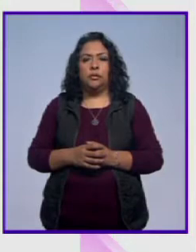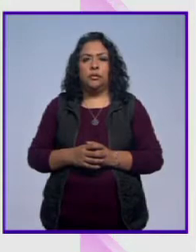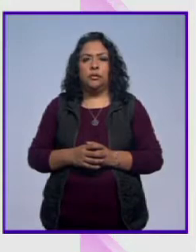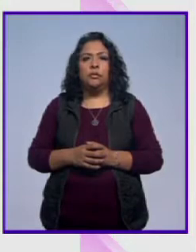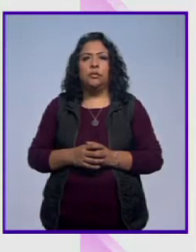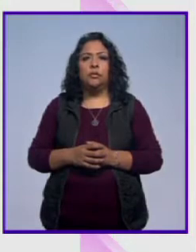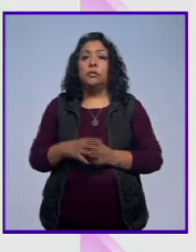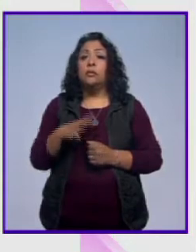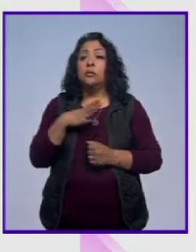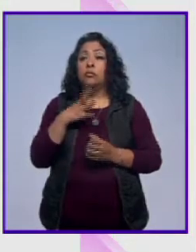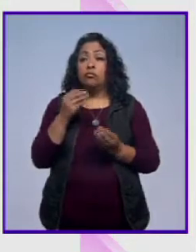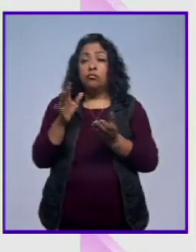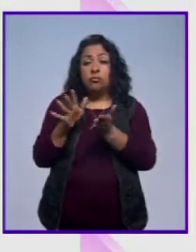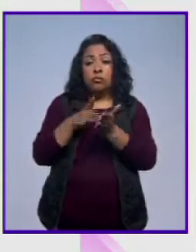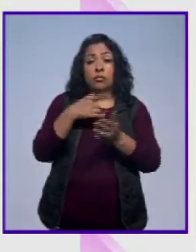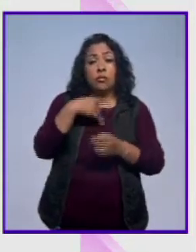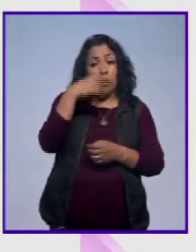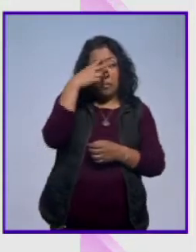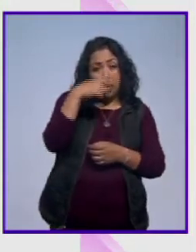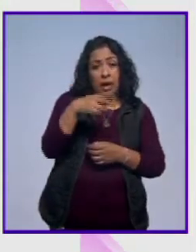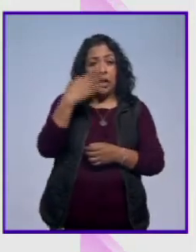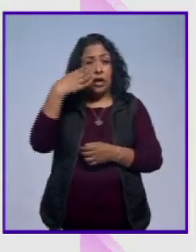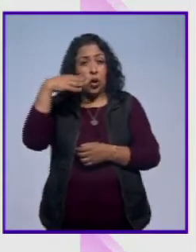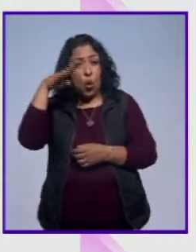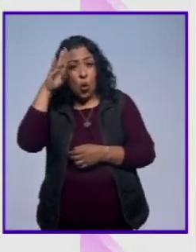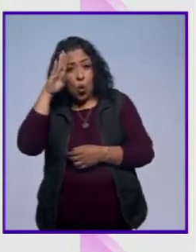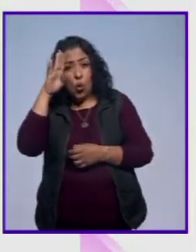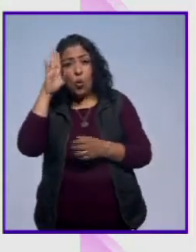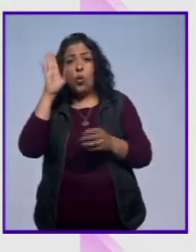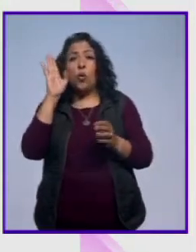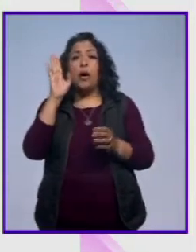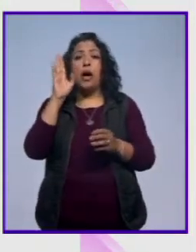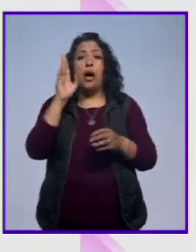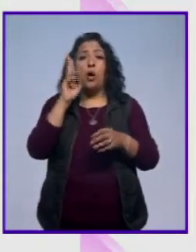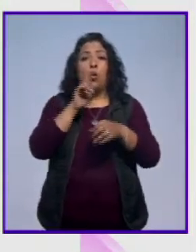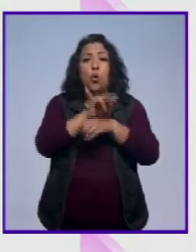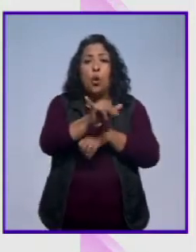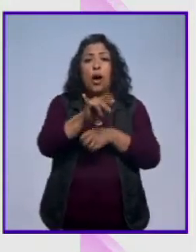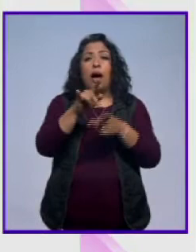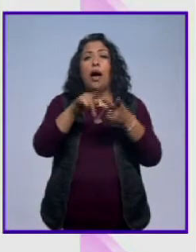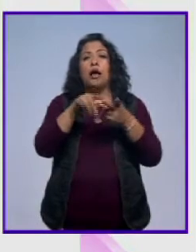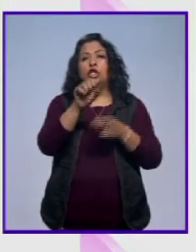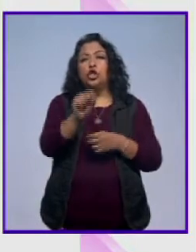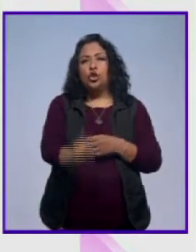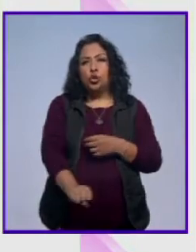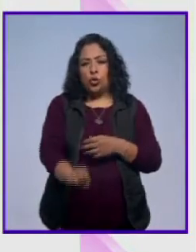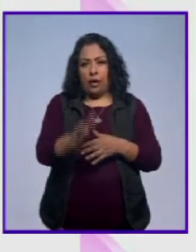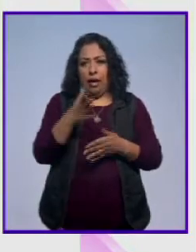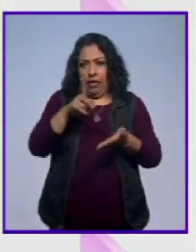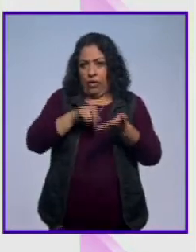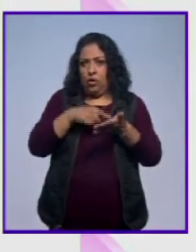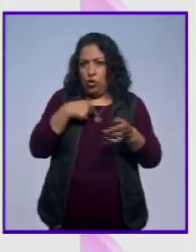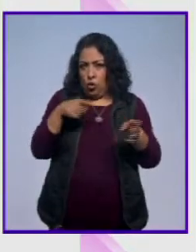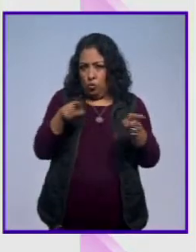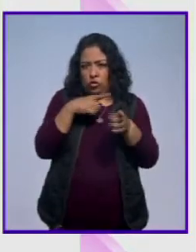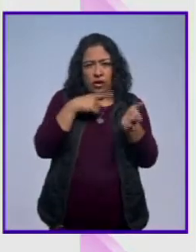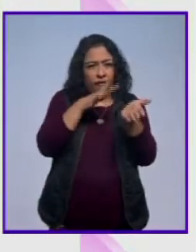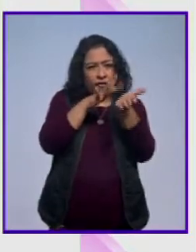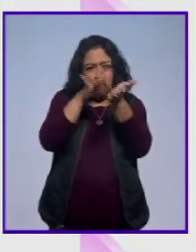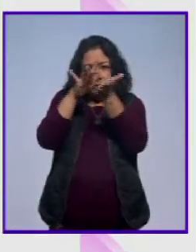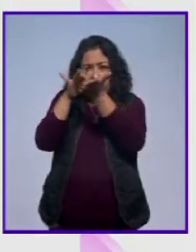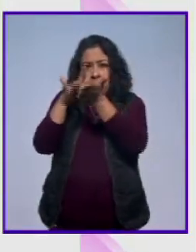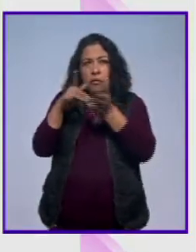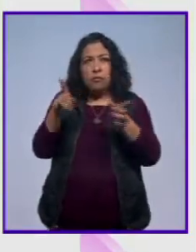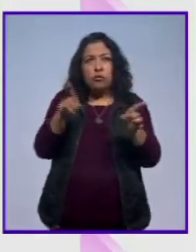Yo tengo mucha influencia tanto de México como de Cuba, como del Uruguay, del cono sur. En mi música está esa influencia, lo que ha sido